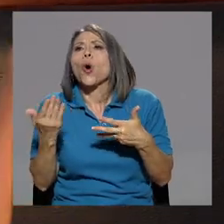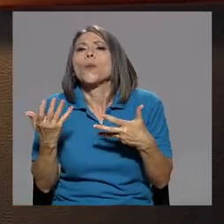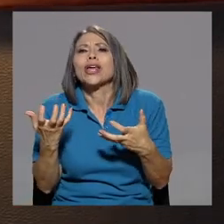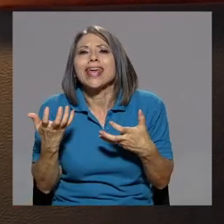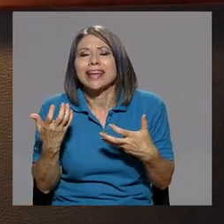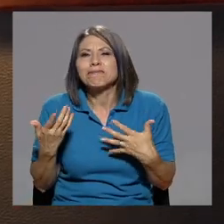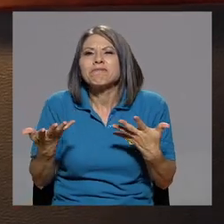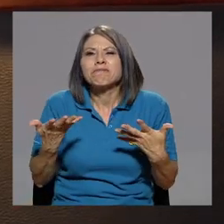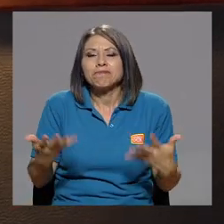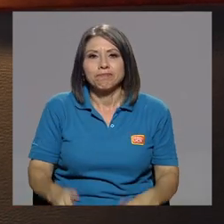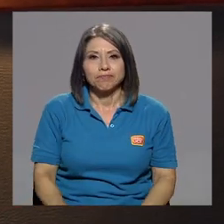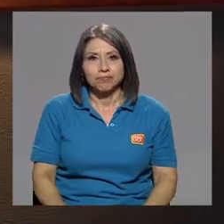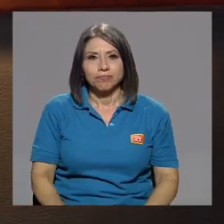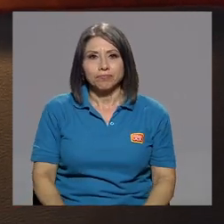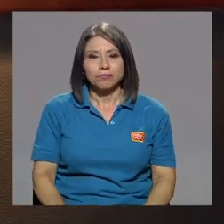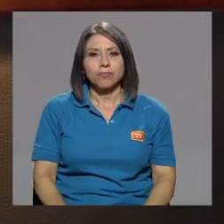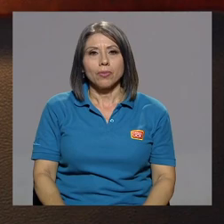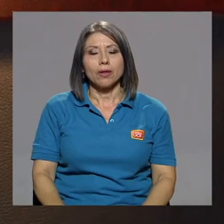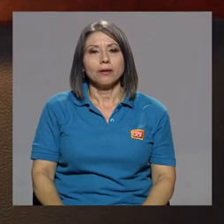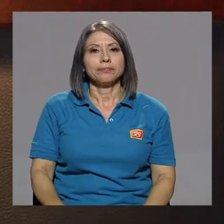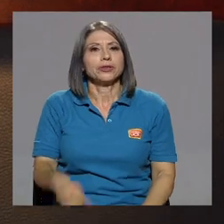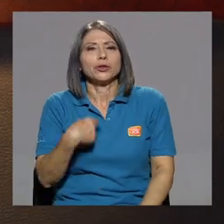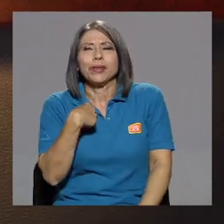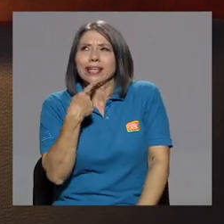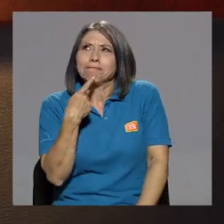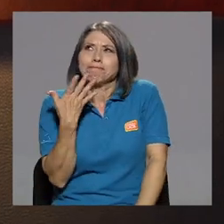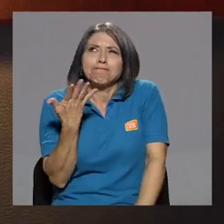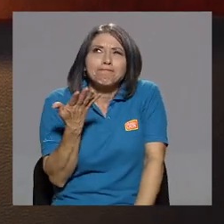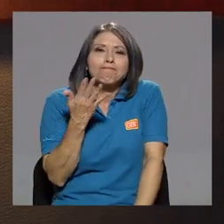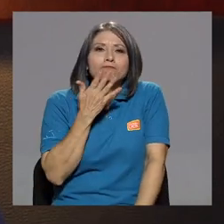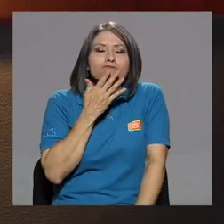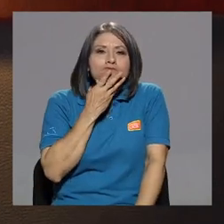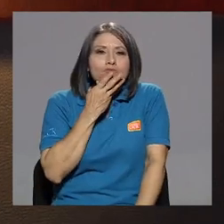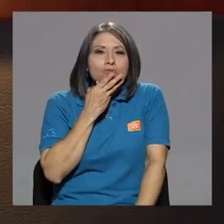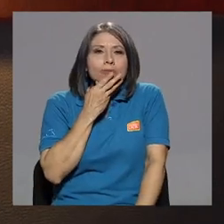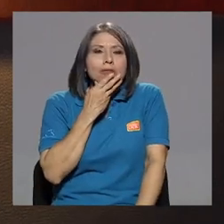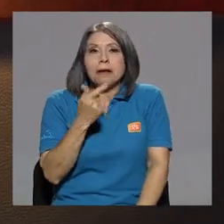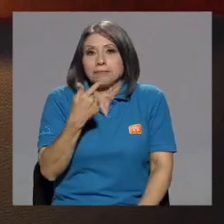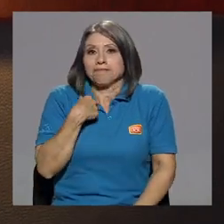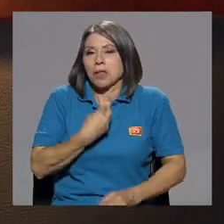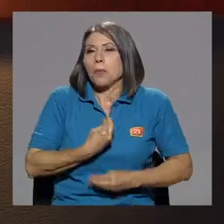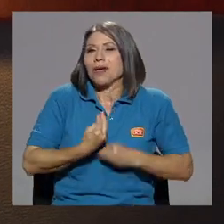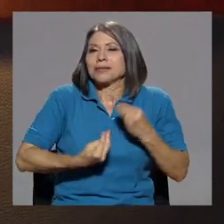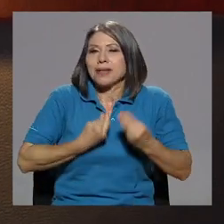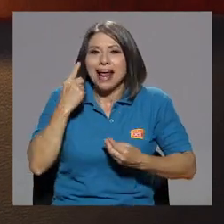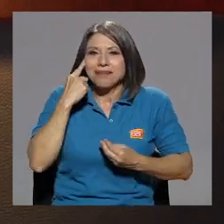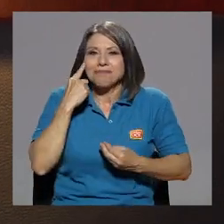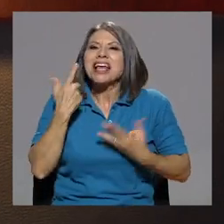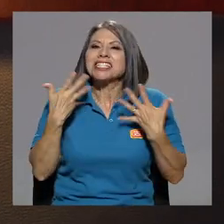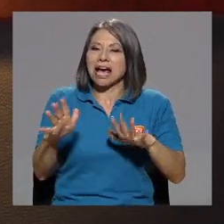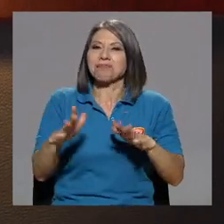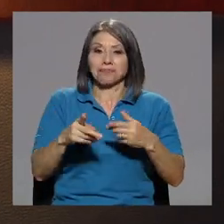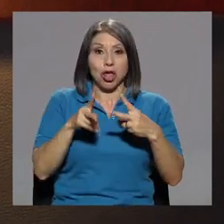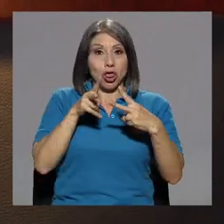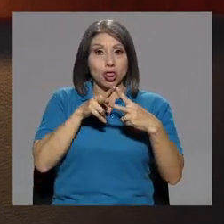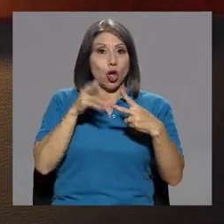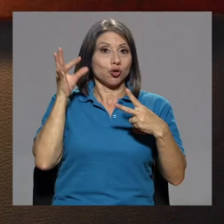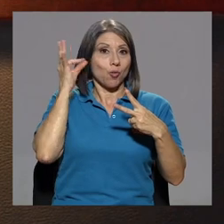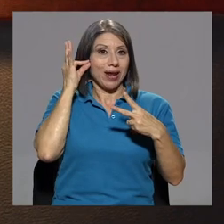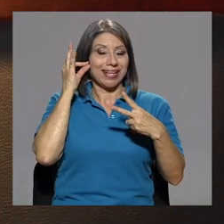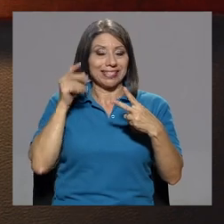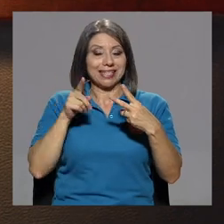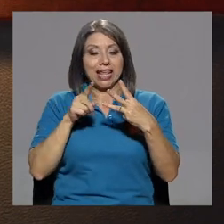¿cómo quieren? ¿Qué le parece? Le digo, déjeme inspirarme. Ya, ya lo tengo. Dos mujeres y dos hombres.